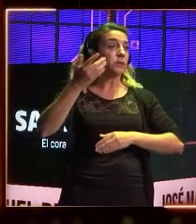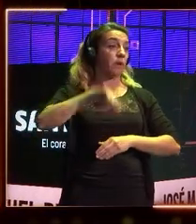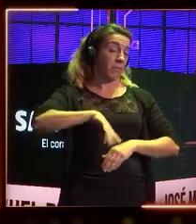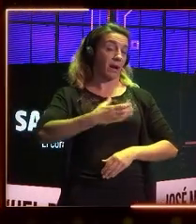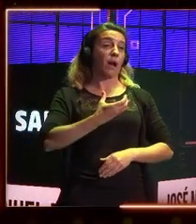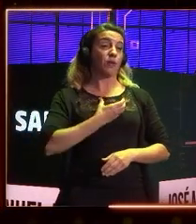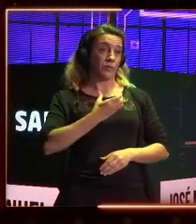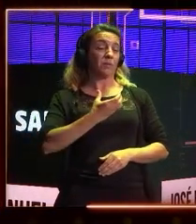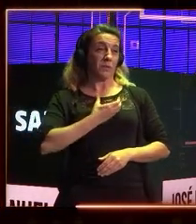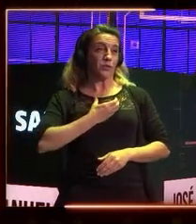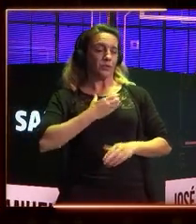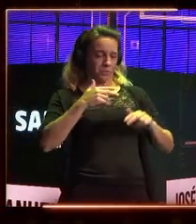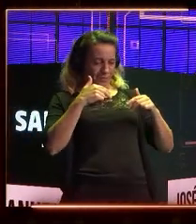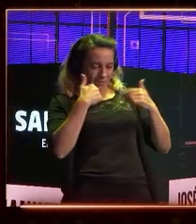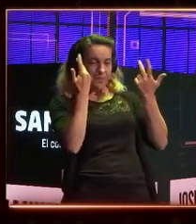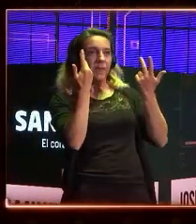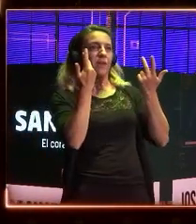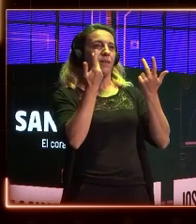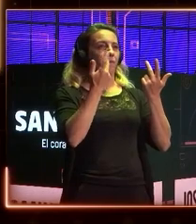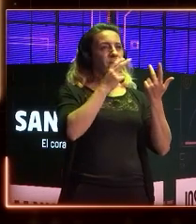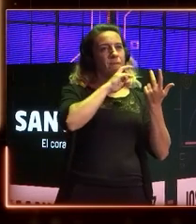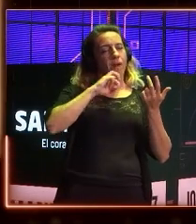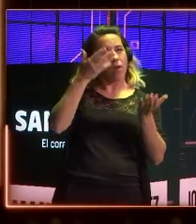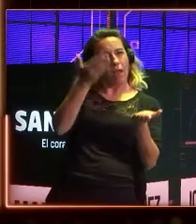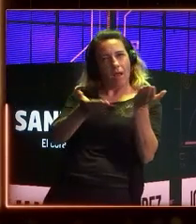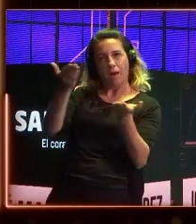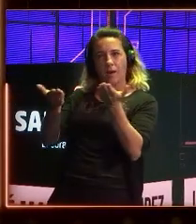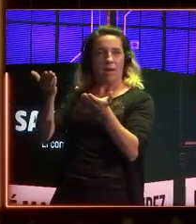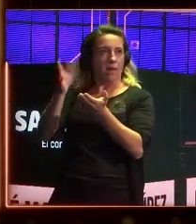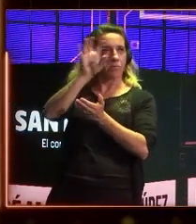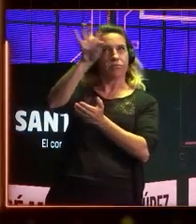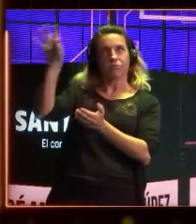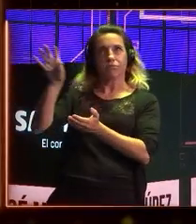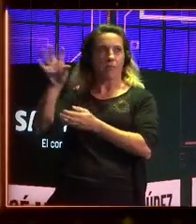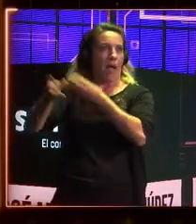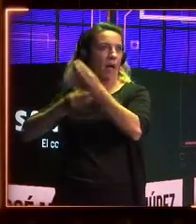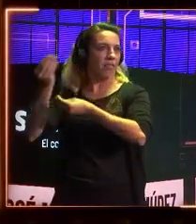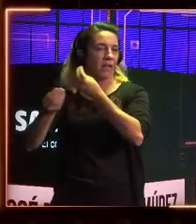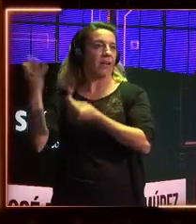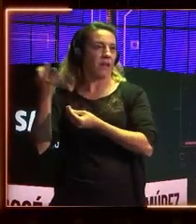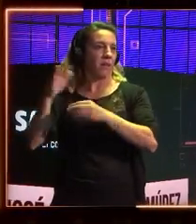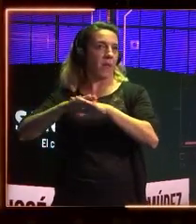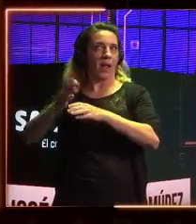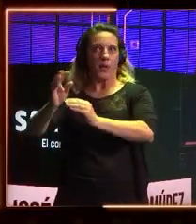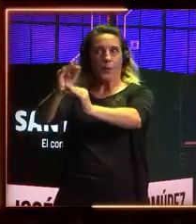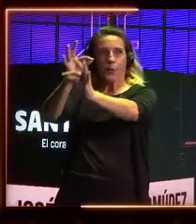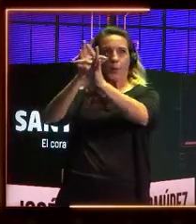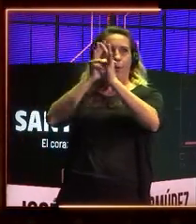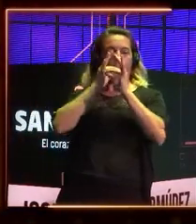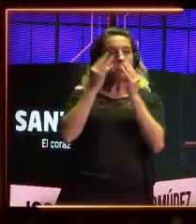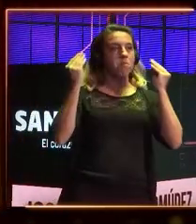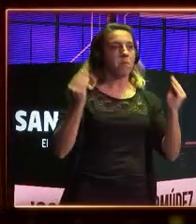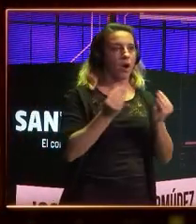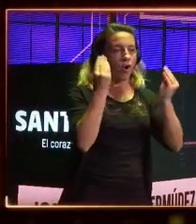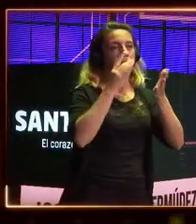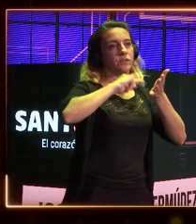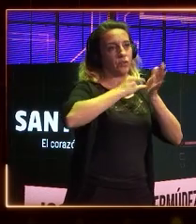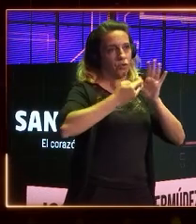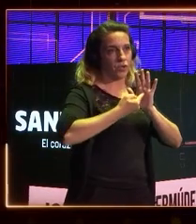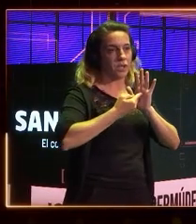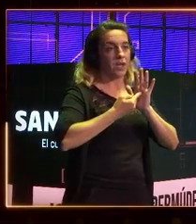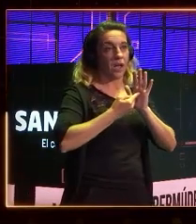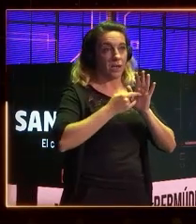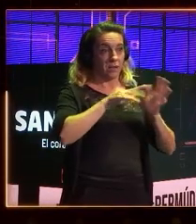Ayuntamiento valorar qué es lo que se está haciendo en otras partes para mejorar también la tecnología que aplicamos hoy